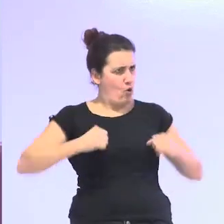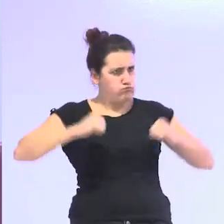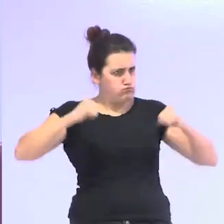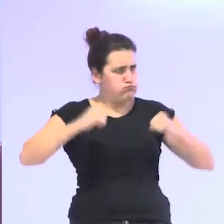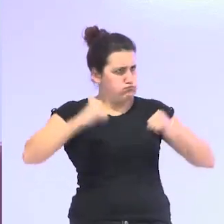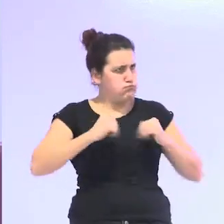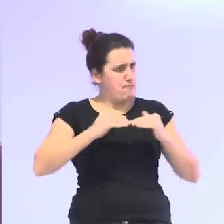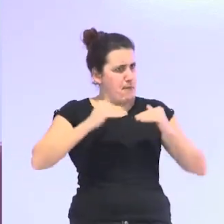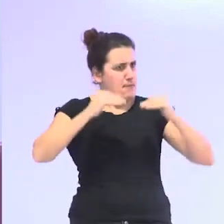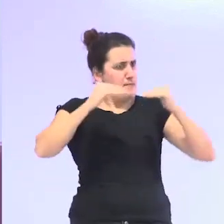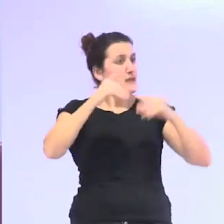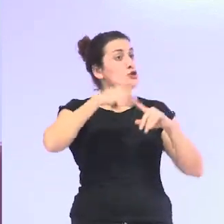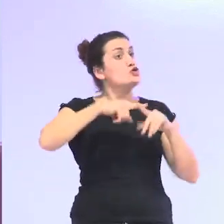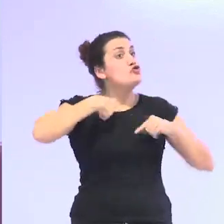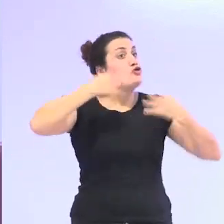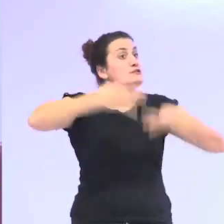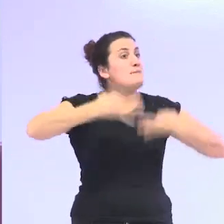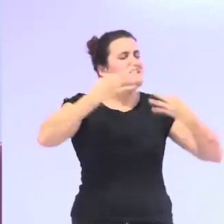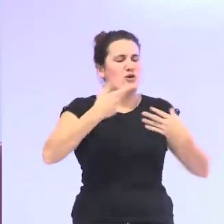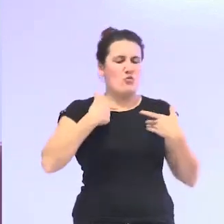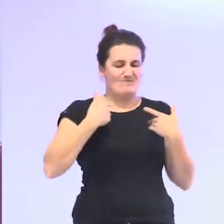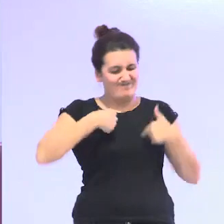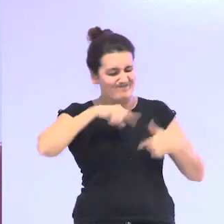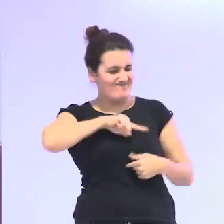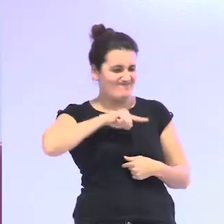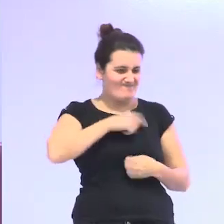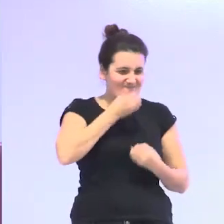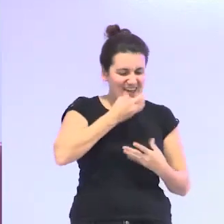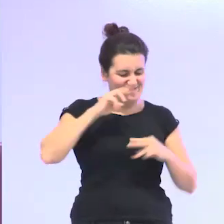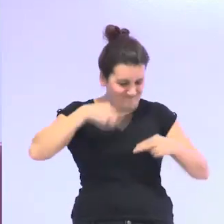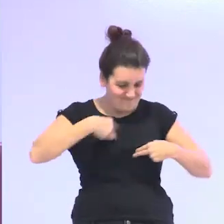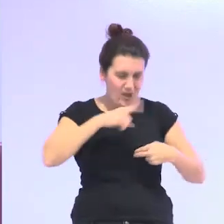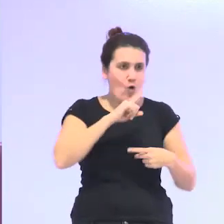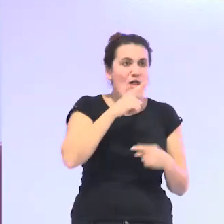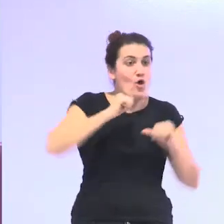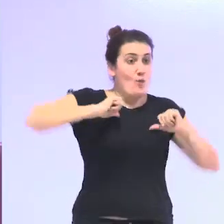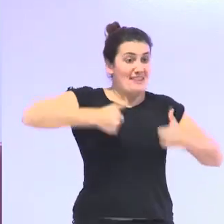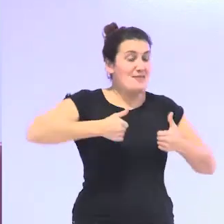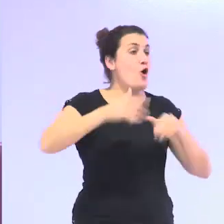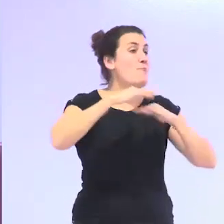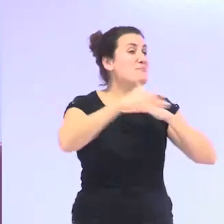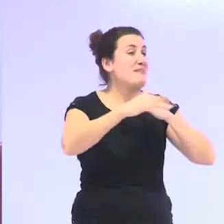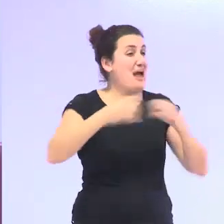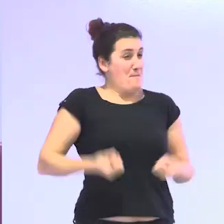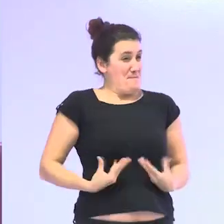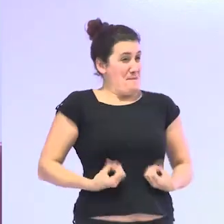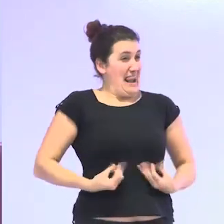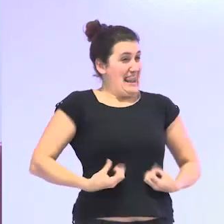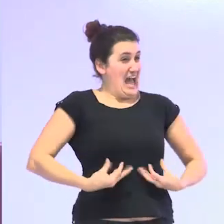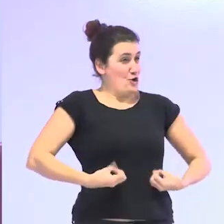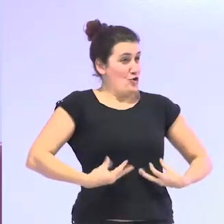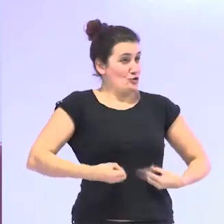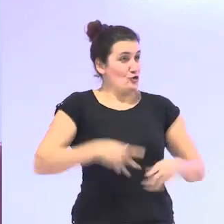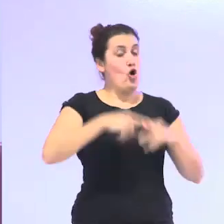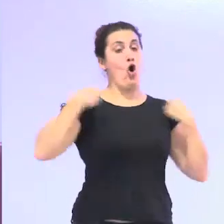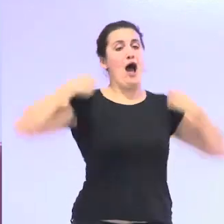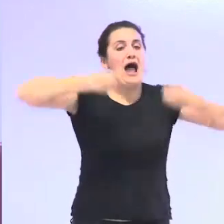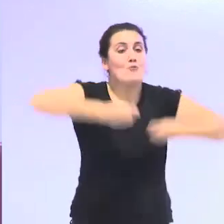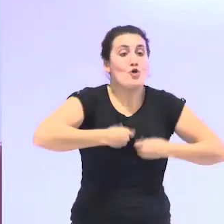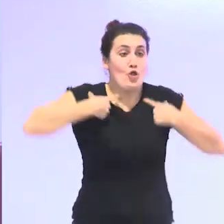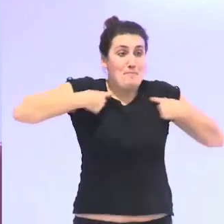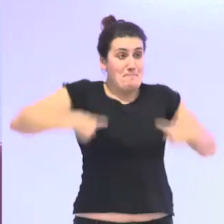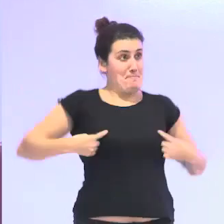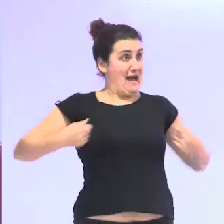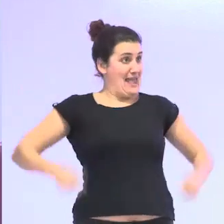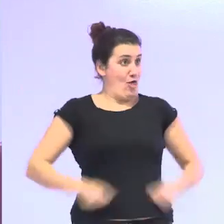siempre he estado un poco acomplejada ¿no? cuando iba al principio a los balnearios pues yo yo me iba con mi albornoz y mi bañador